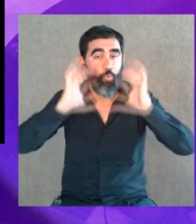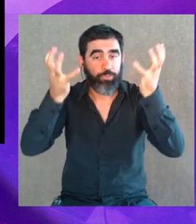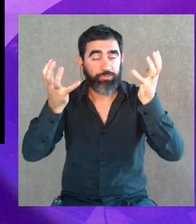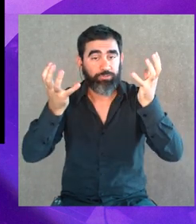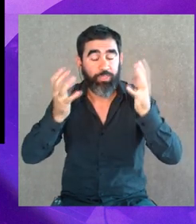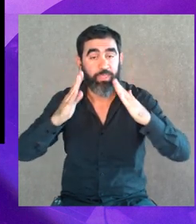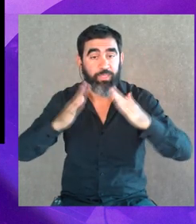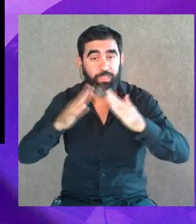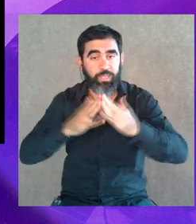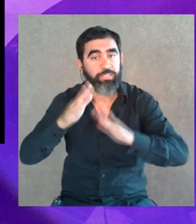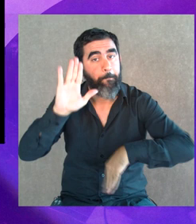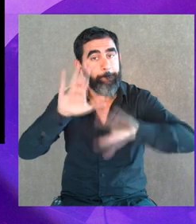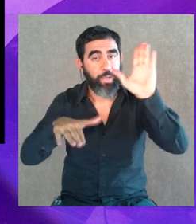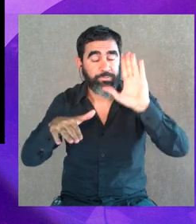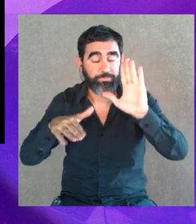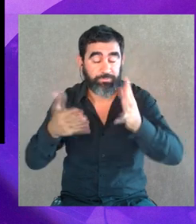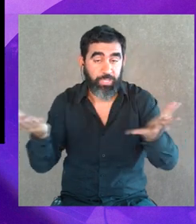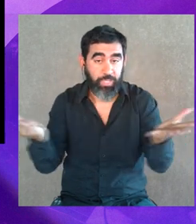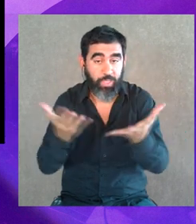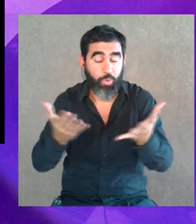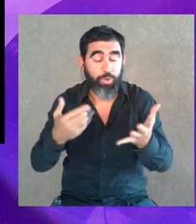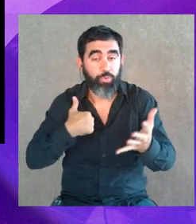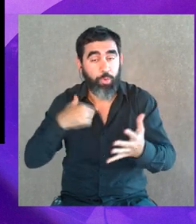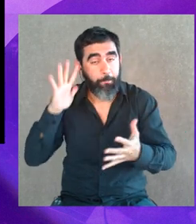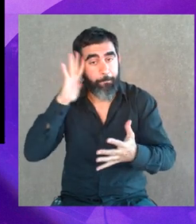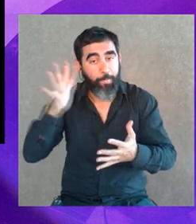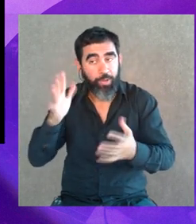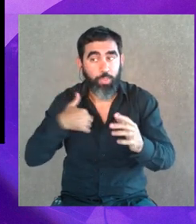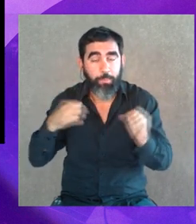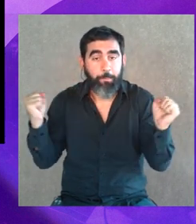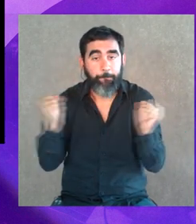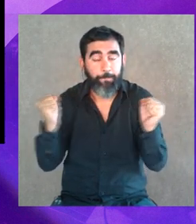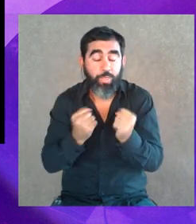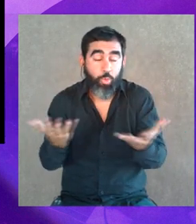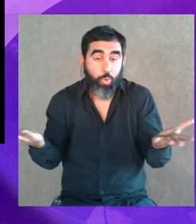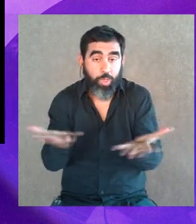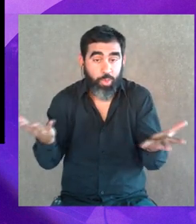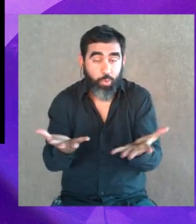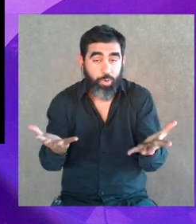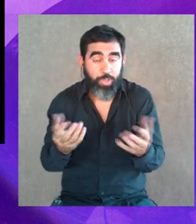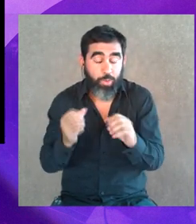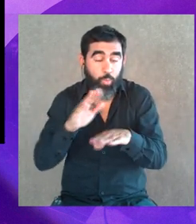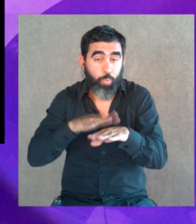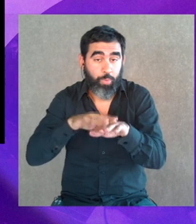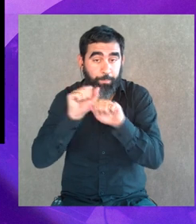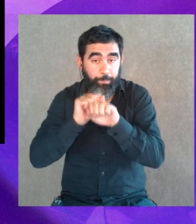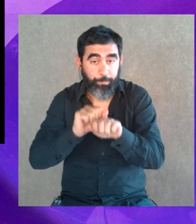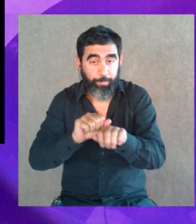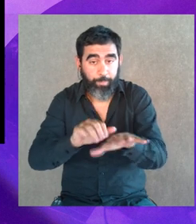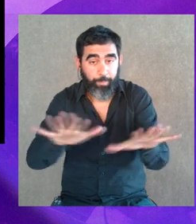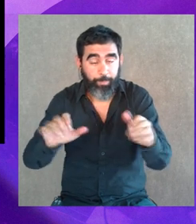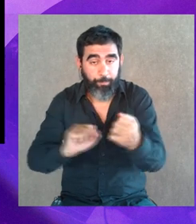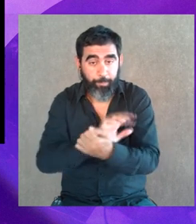la violencia doméstica, sobre todo que es la que se supone que deberíamos tener en la pandemia.